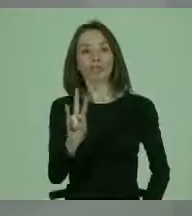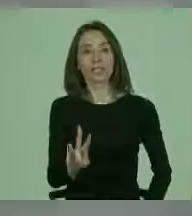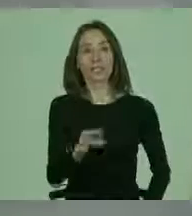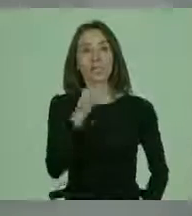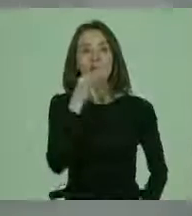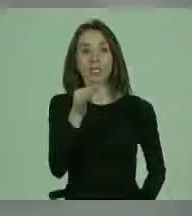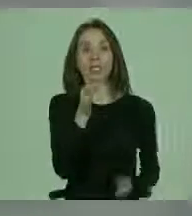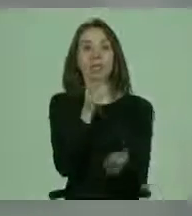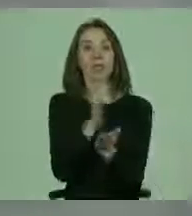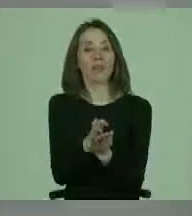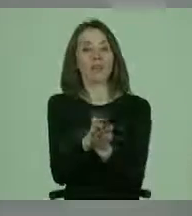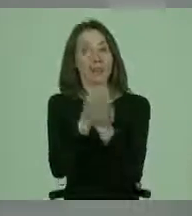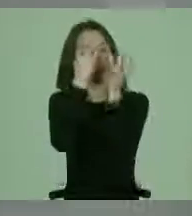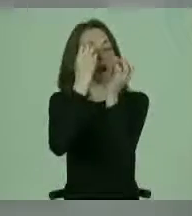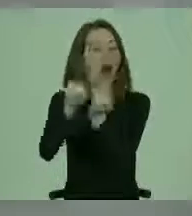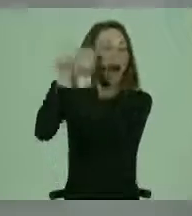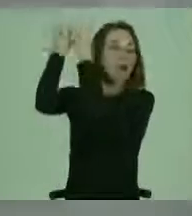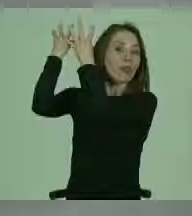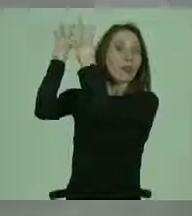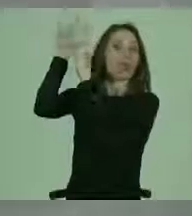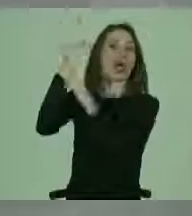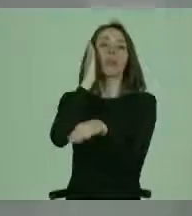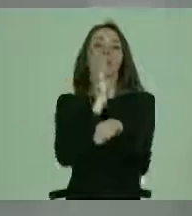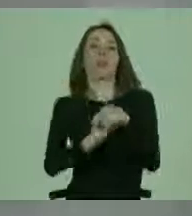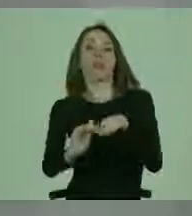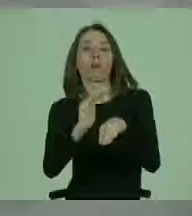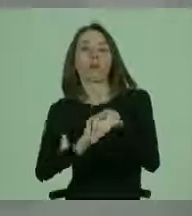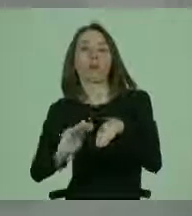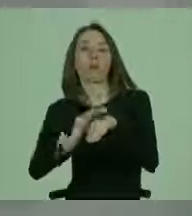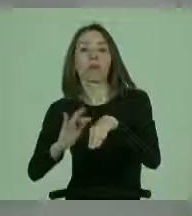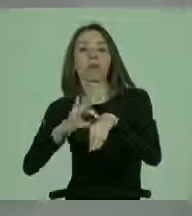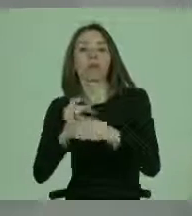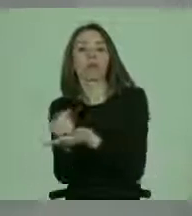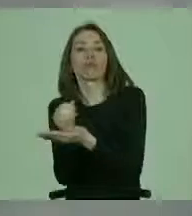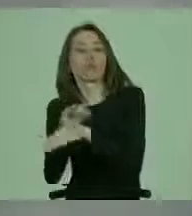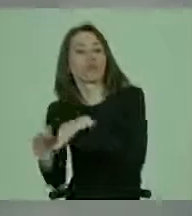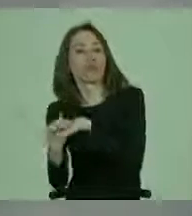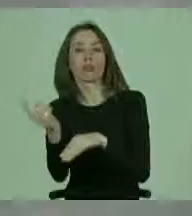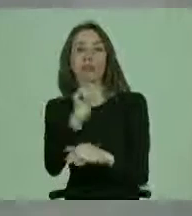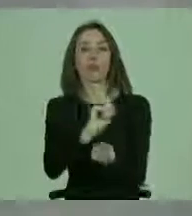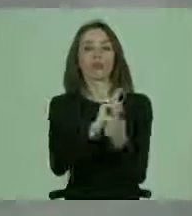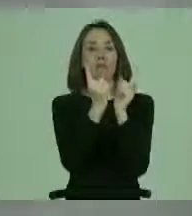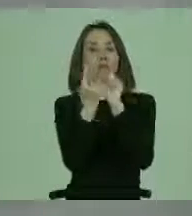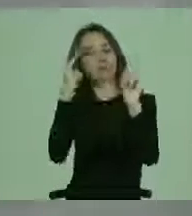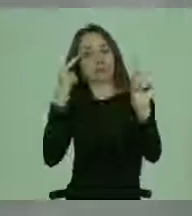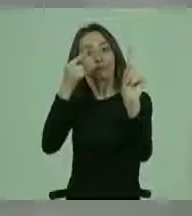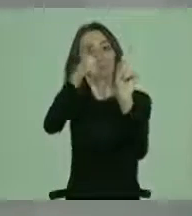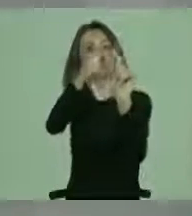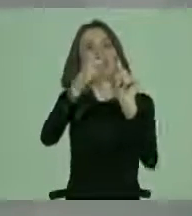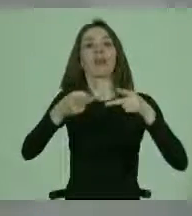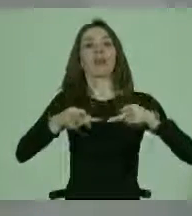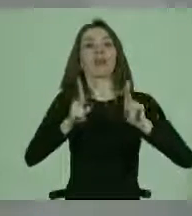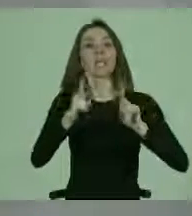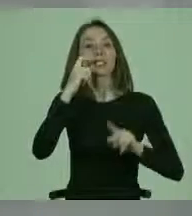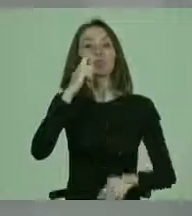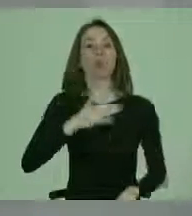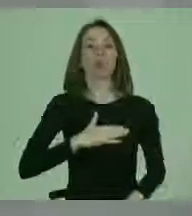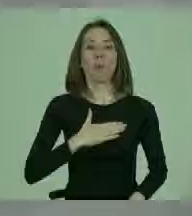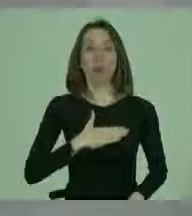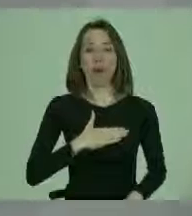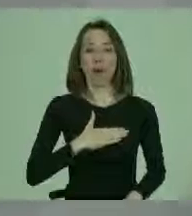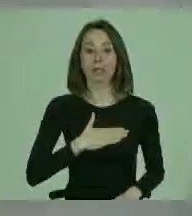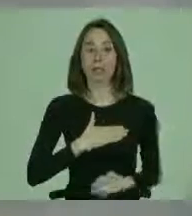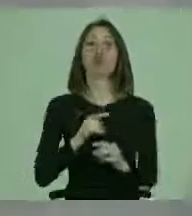cuando dice, debemos abandonar los modelos asistencialistas y llegar al modelo de derechos humanos. Y estamos hablando de esto, precisamente,